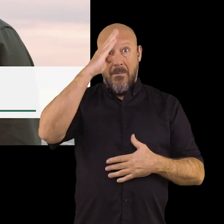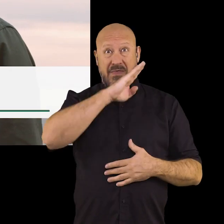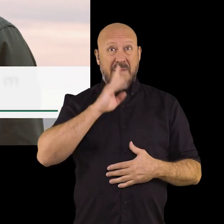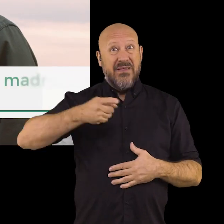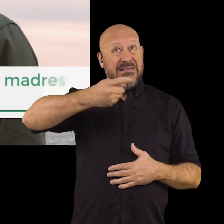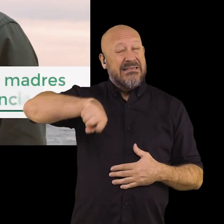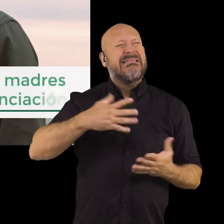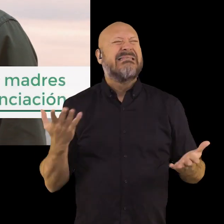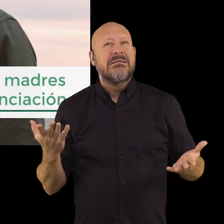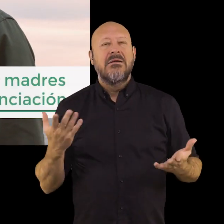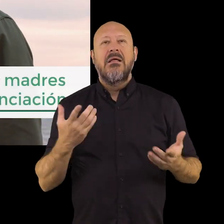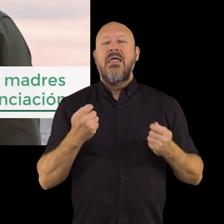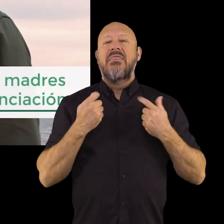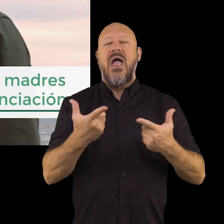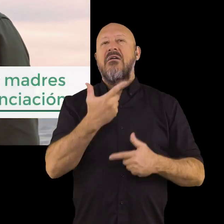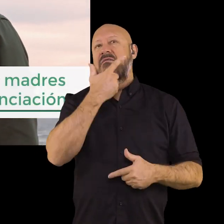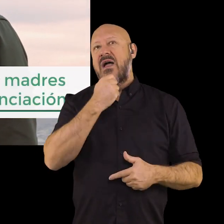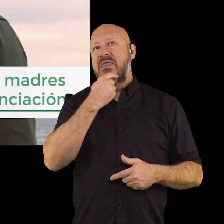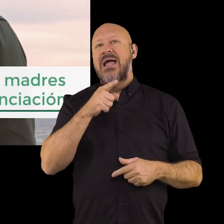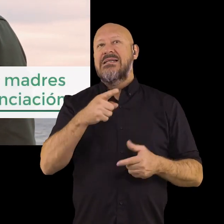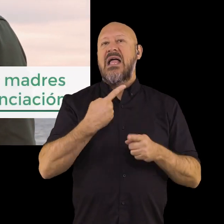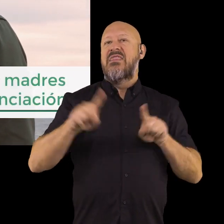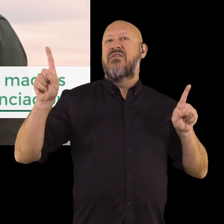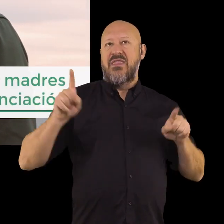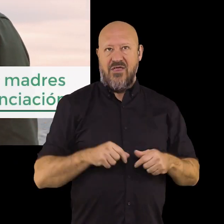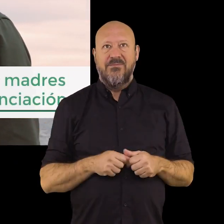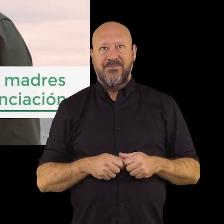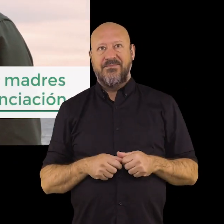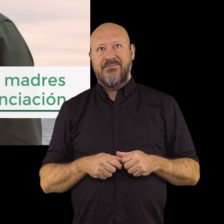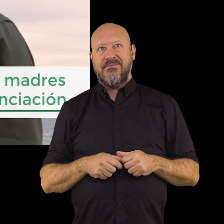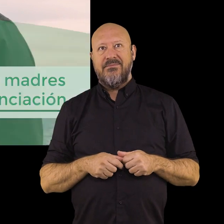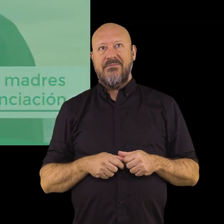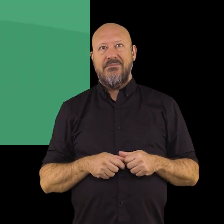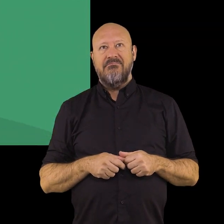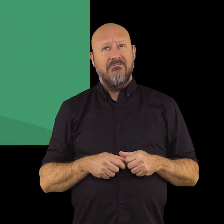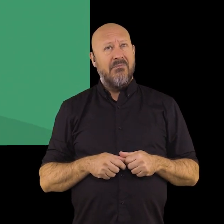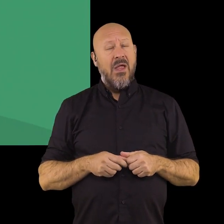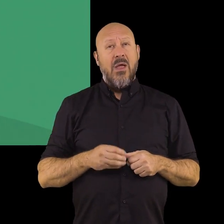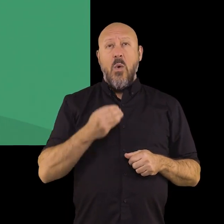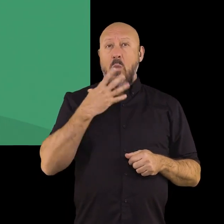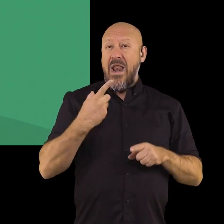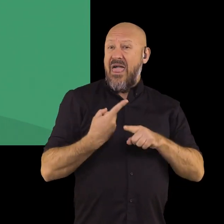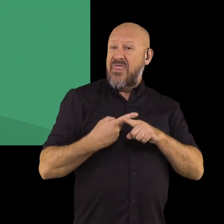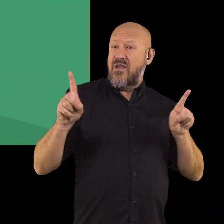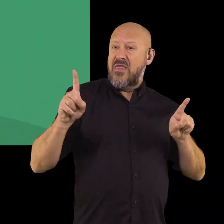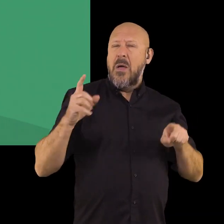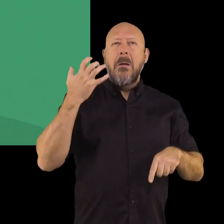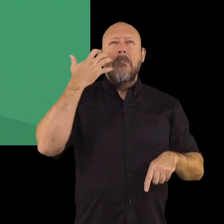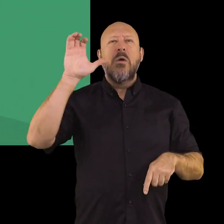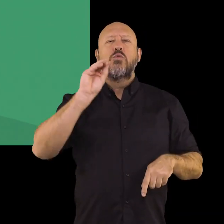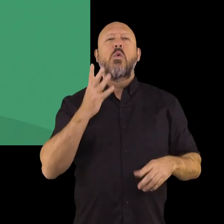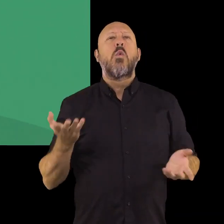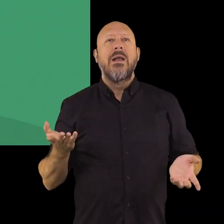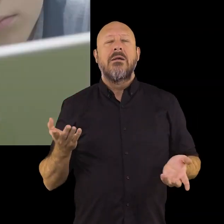reto de padres y madres es que seáis facilitadores de esa diferenciación. ¿Qué peculiaridades tendría una buena